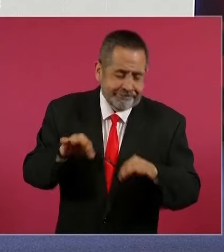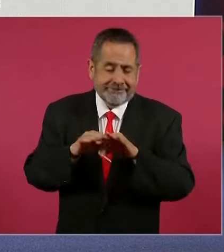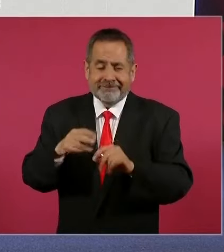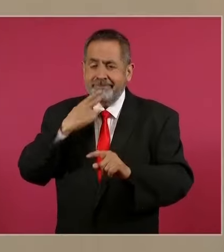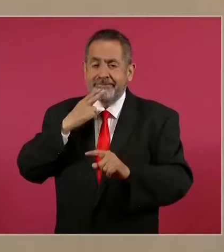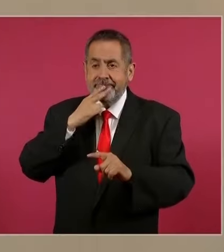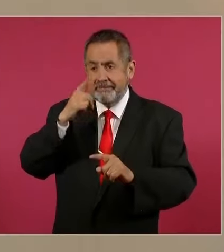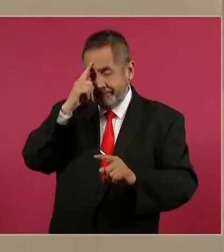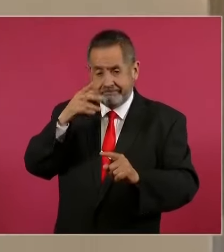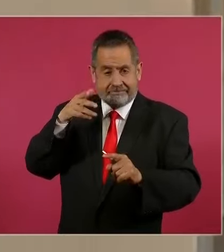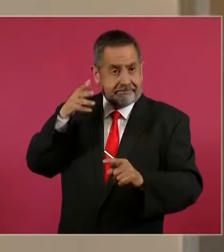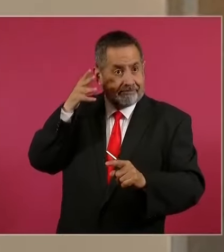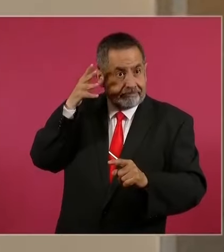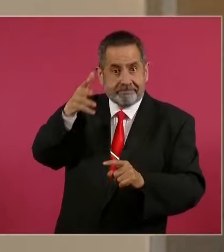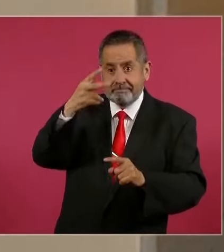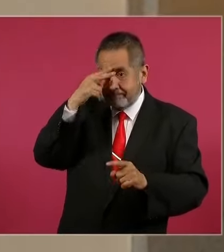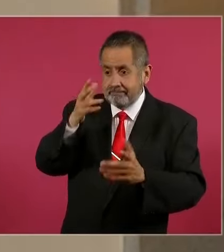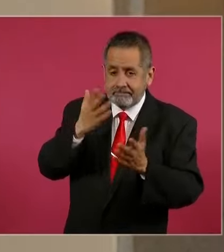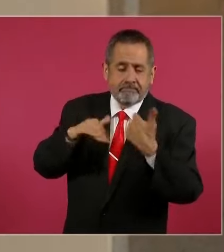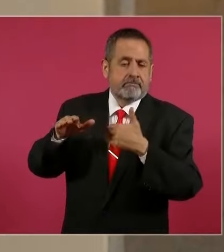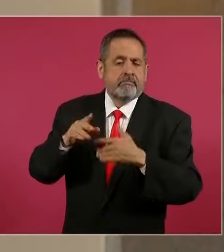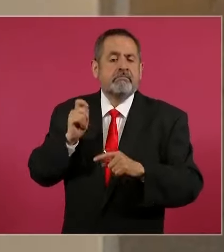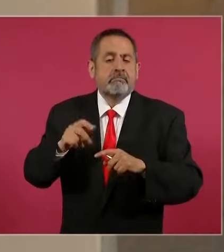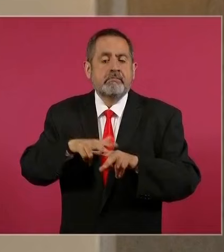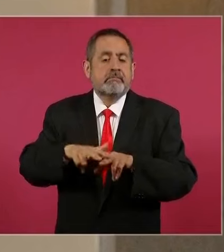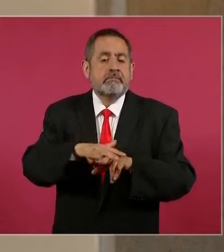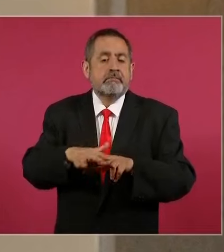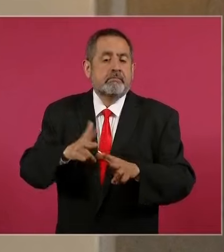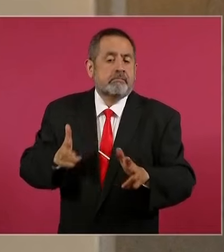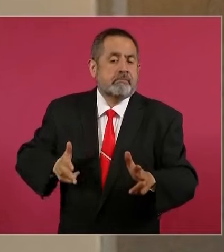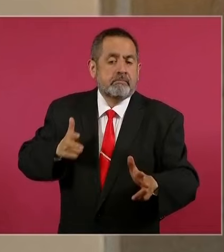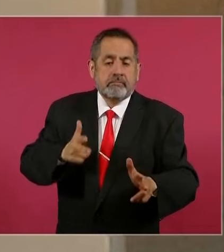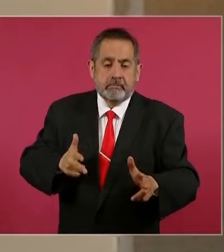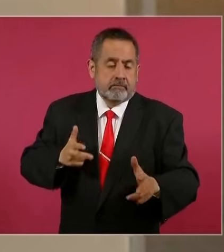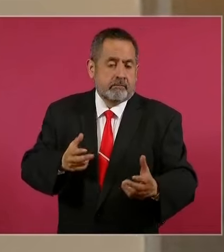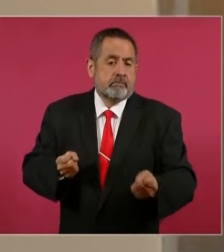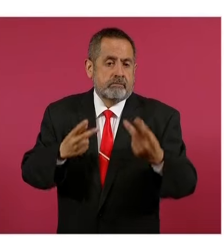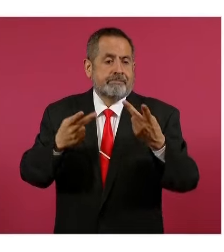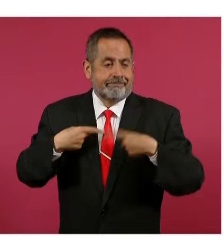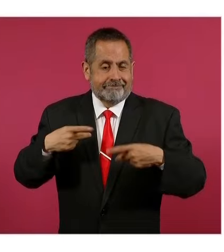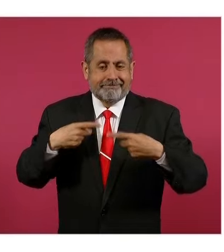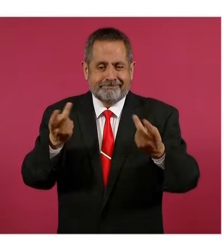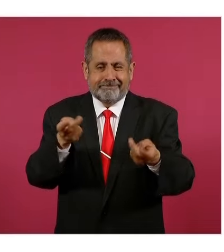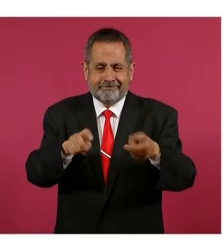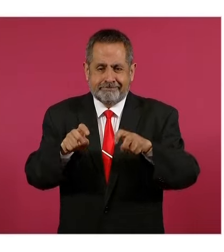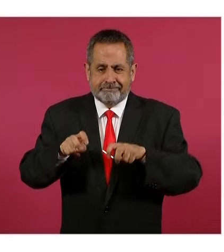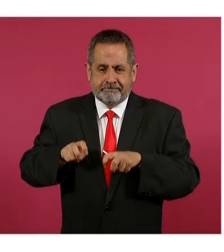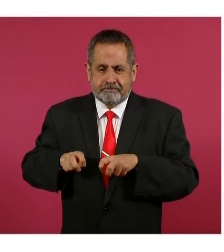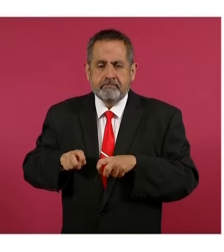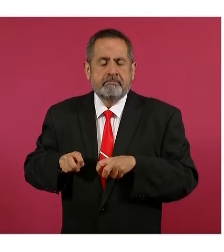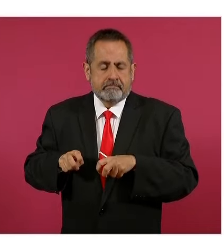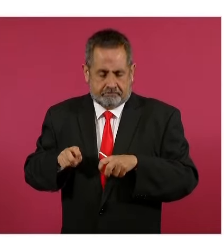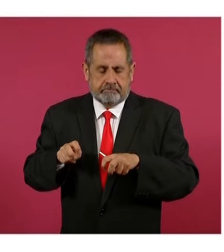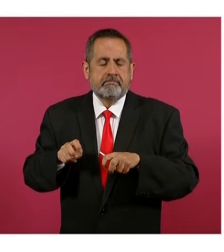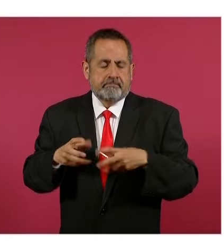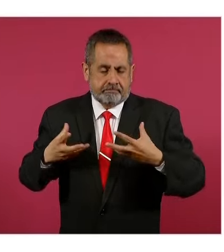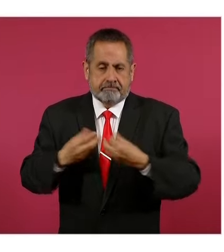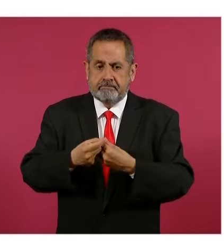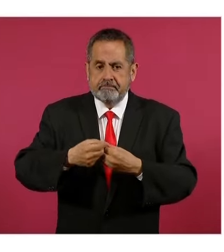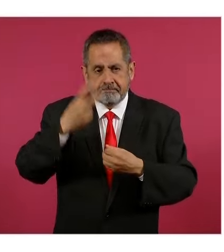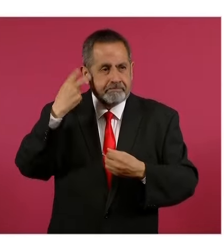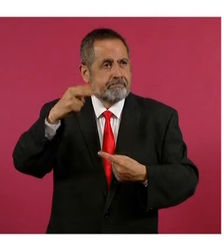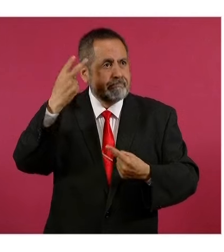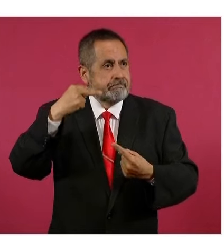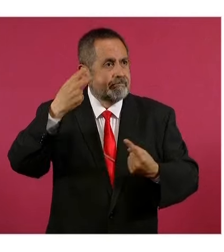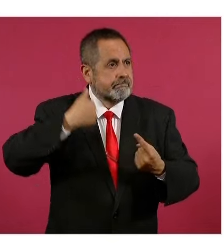desarrollo nacional, el servicio ferroviario de transporte de pasajeros. El Estado mexicano retoma el